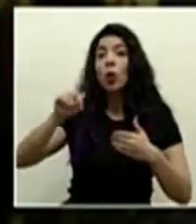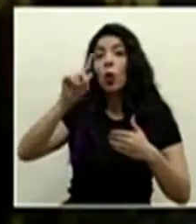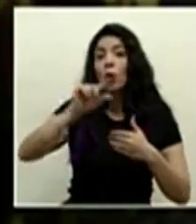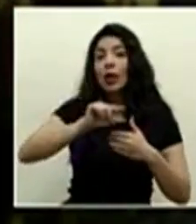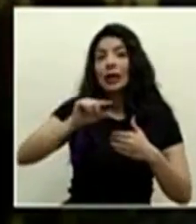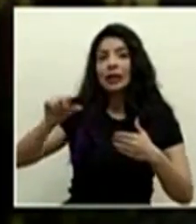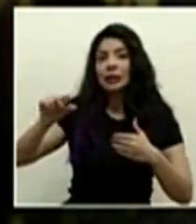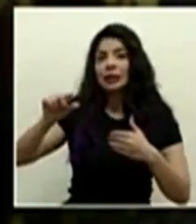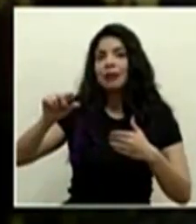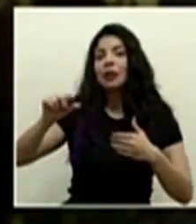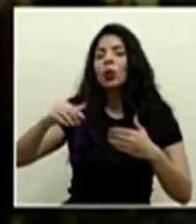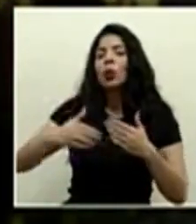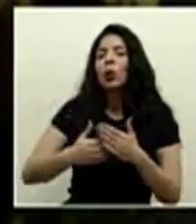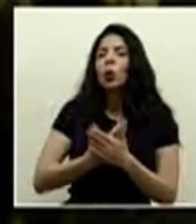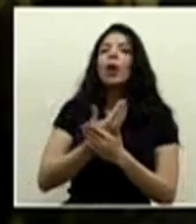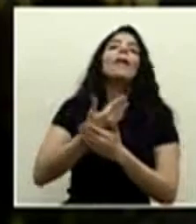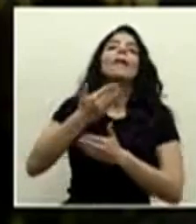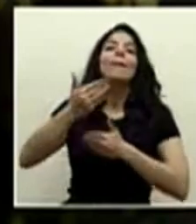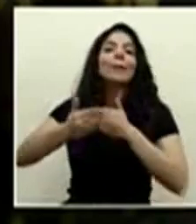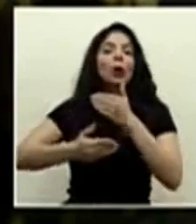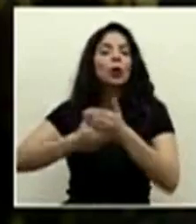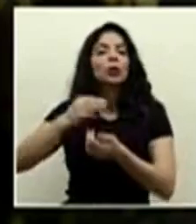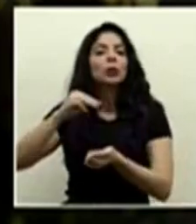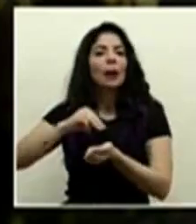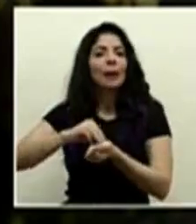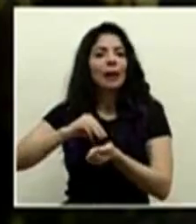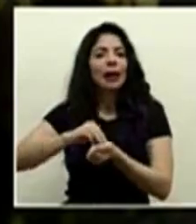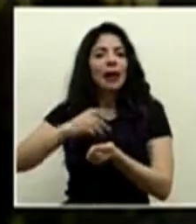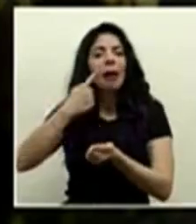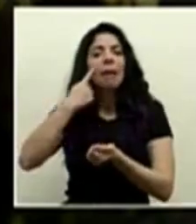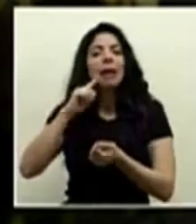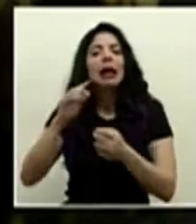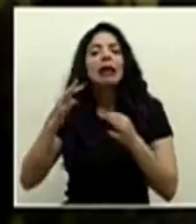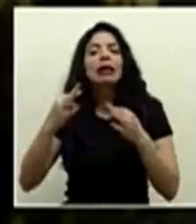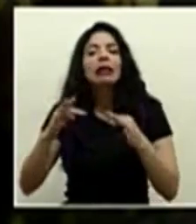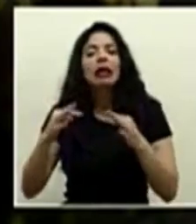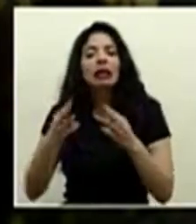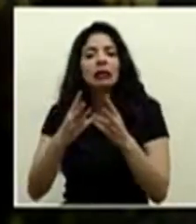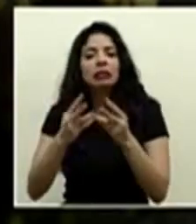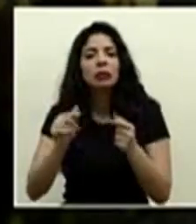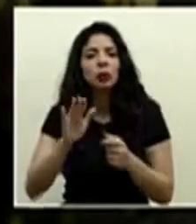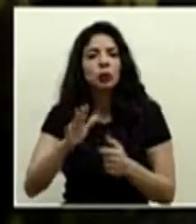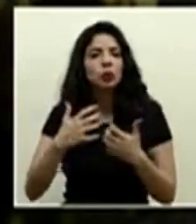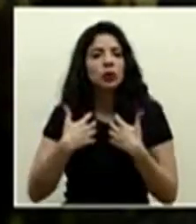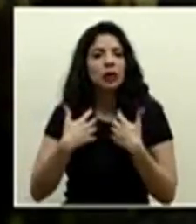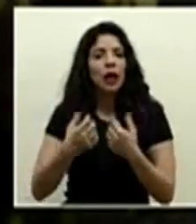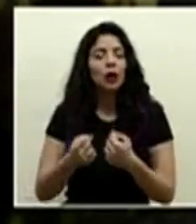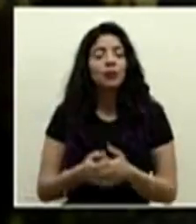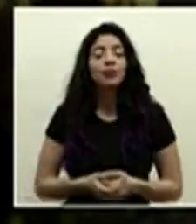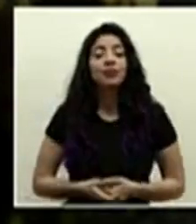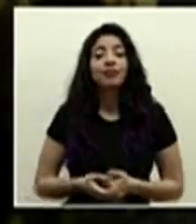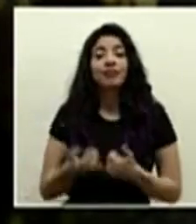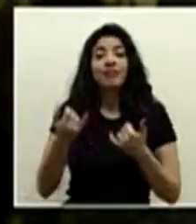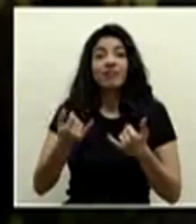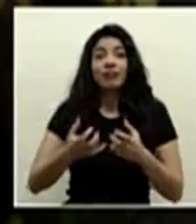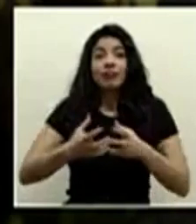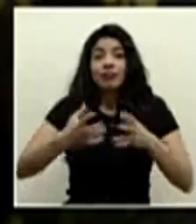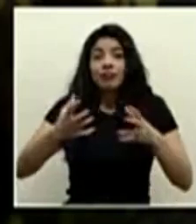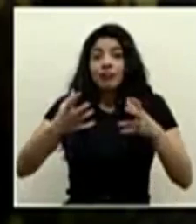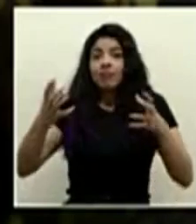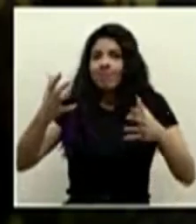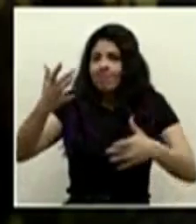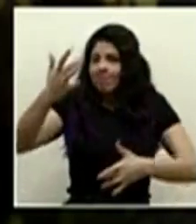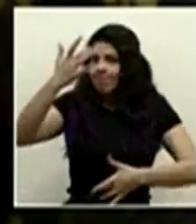se somete a un nuevo procedimiento médico para tratar de solucionar su condición de salud ante este aumento de casos